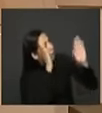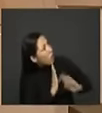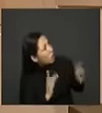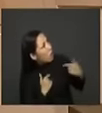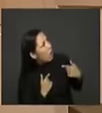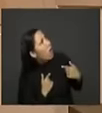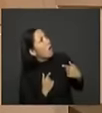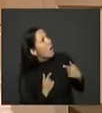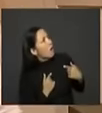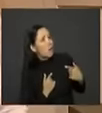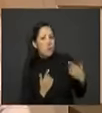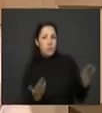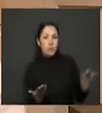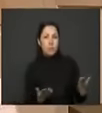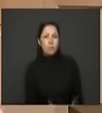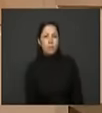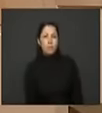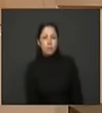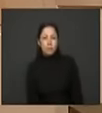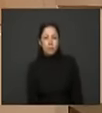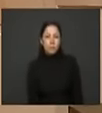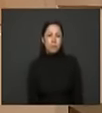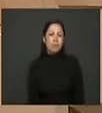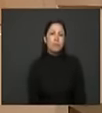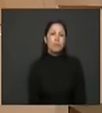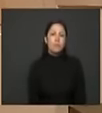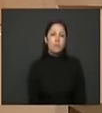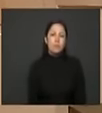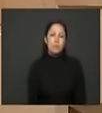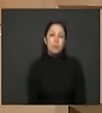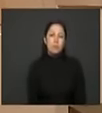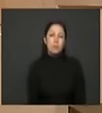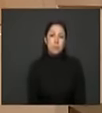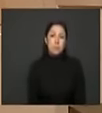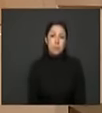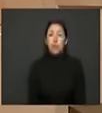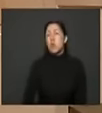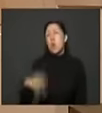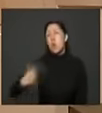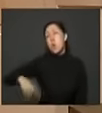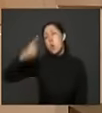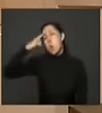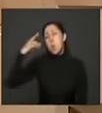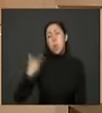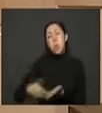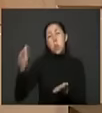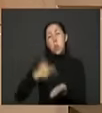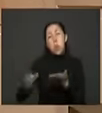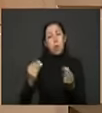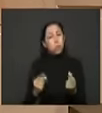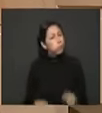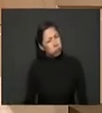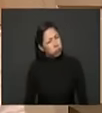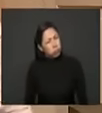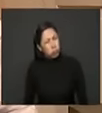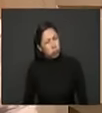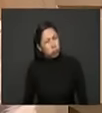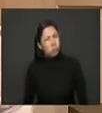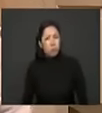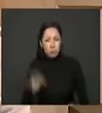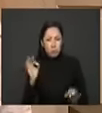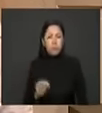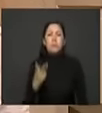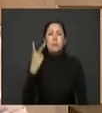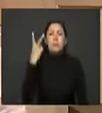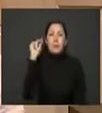instituciones locales. Eso no cuesta mucha plata. Hemos hecho un cálculo de 20 millones